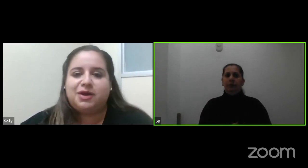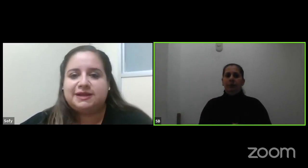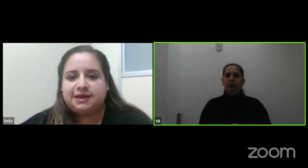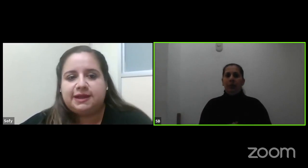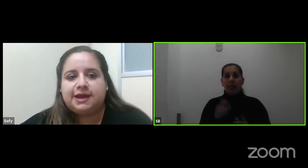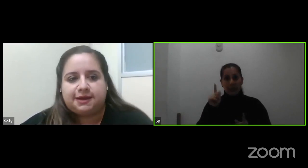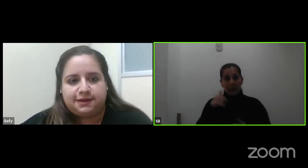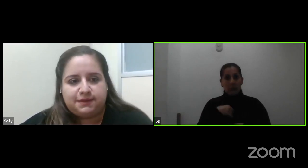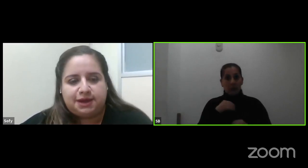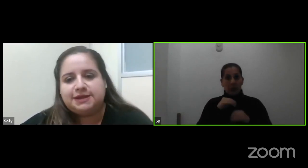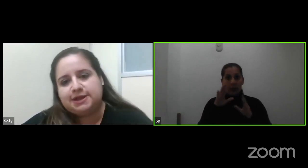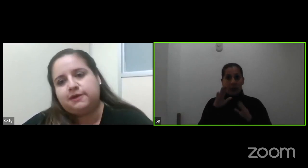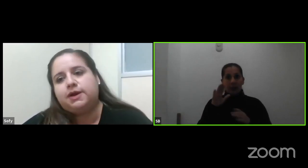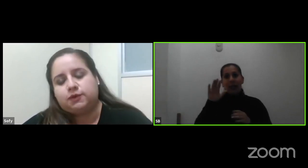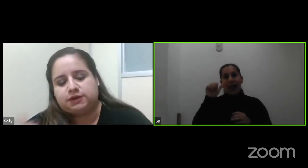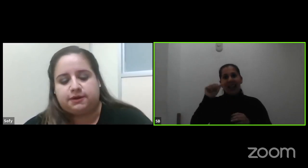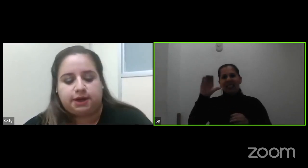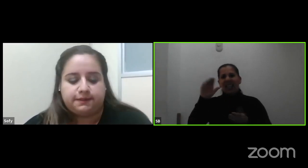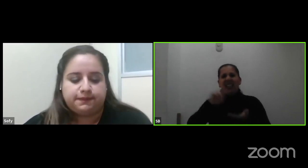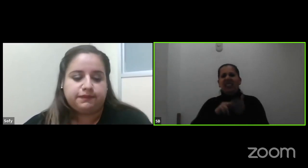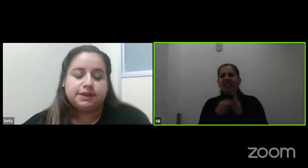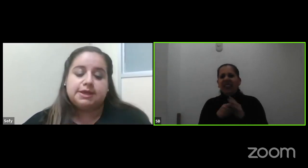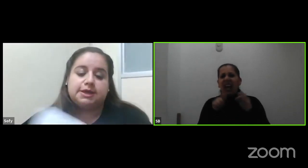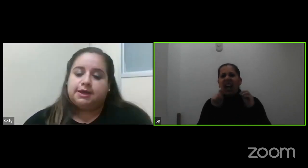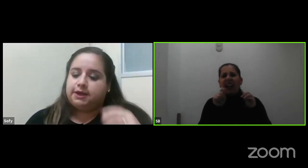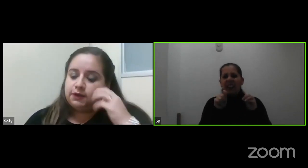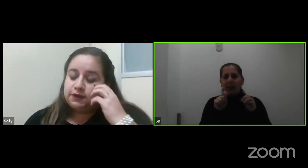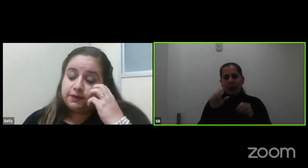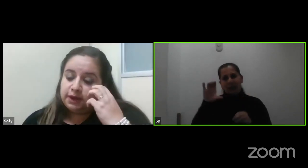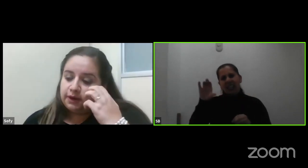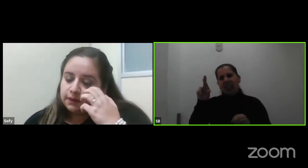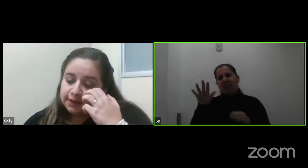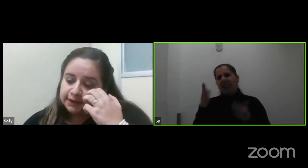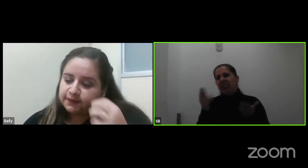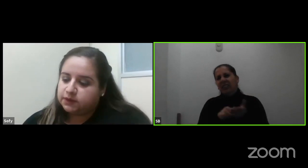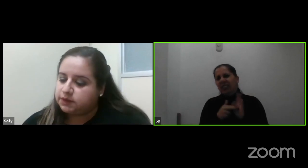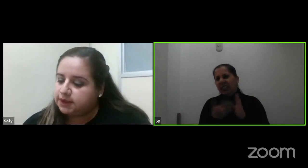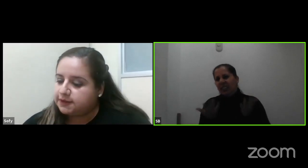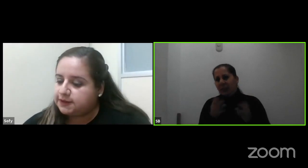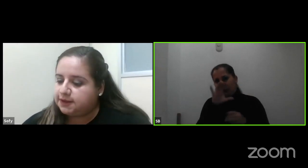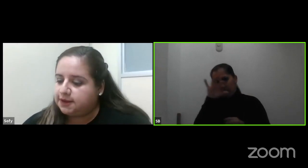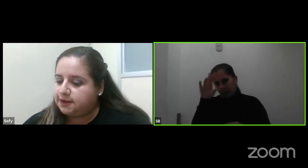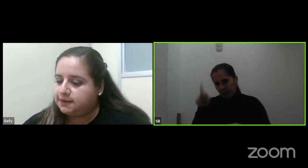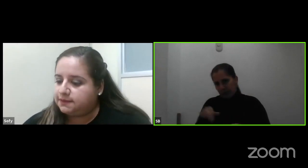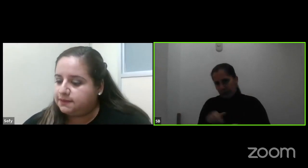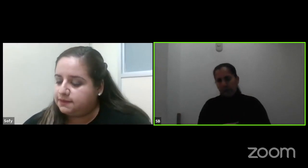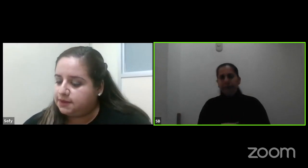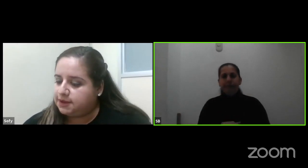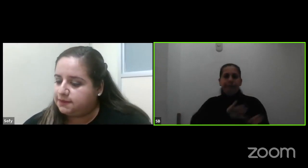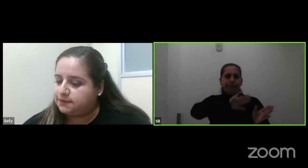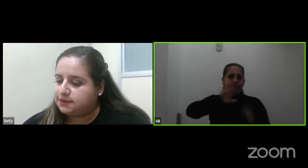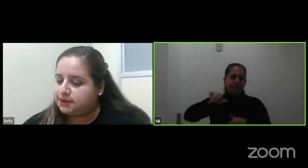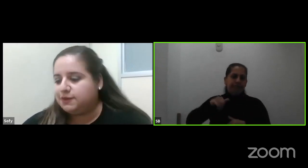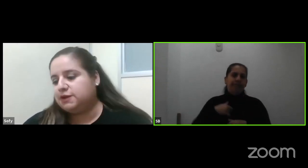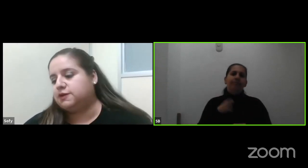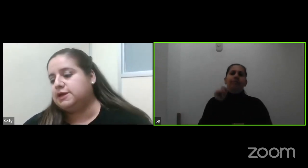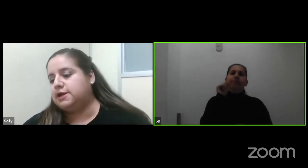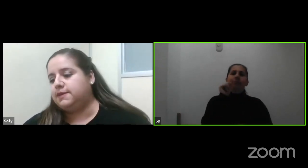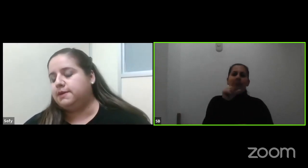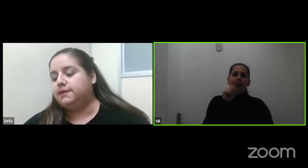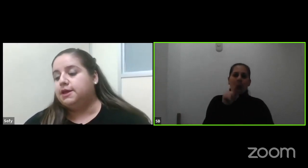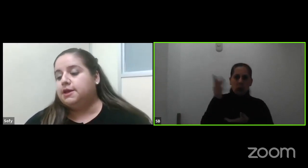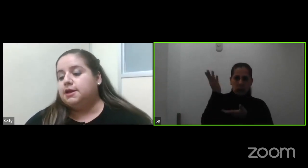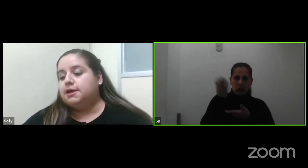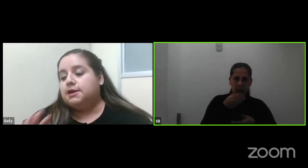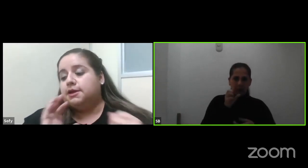tengamos claro ac de academia y cr costa rica entonces voy a retomar las preguntas que me remitió